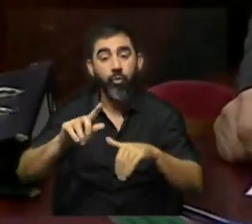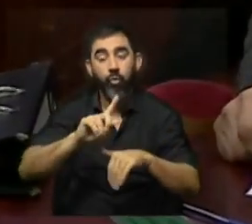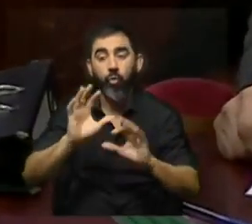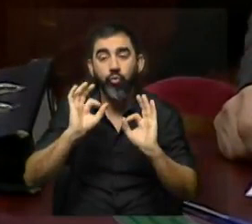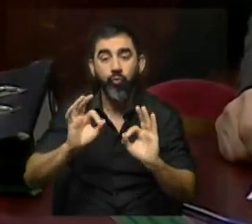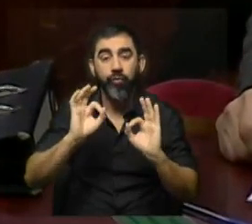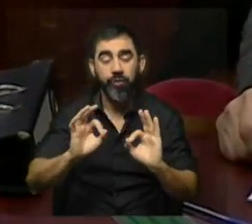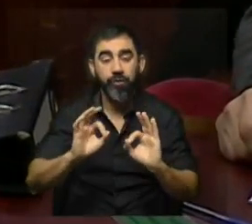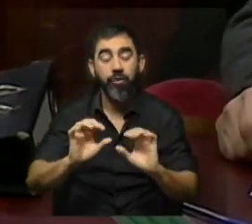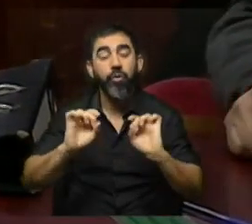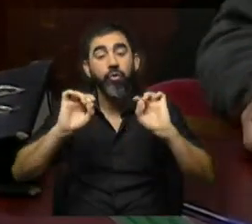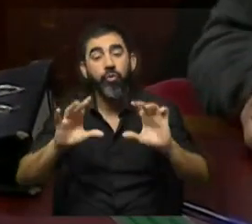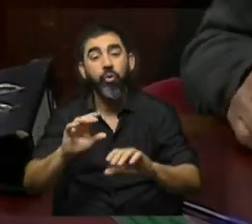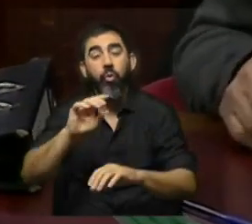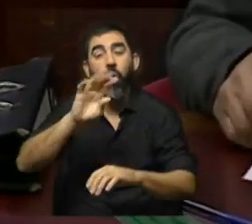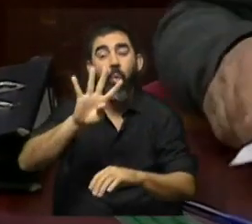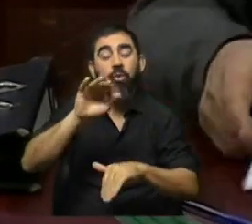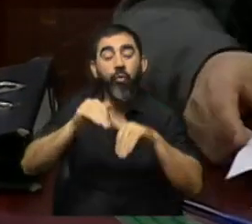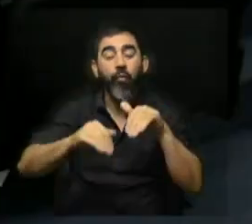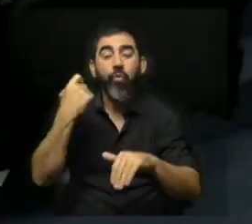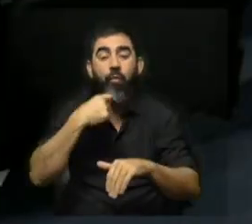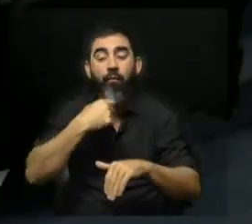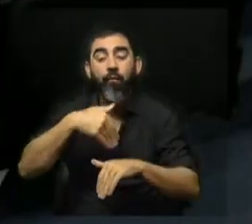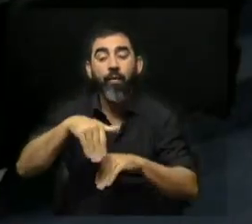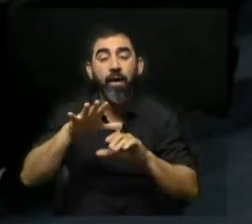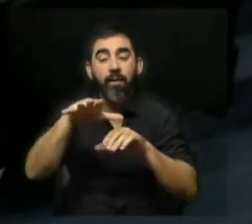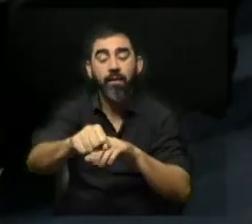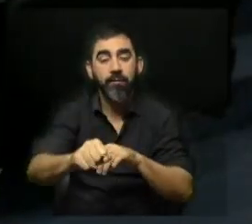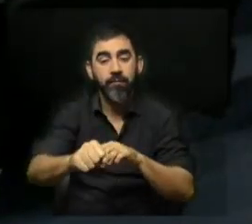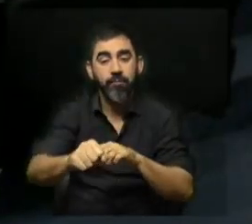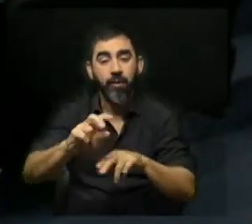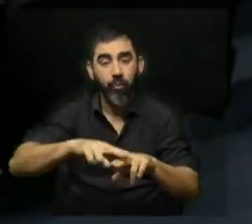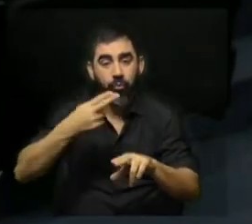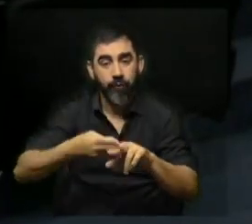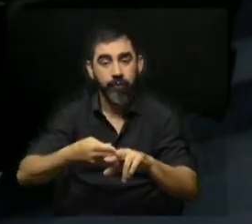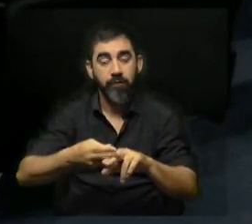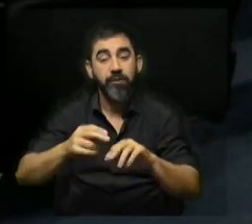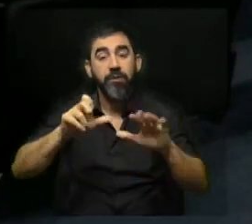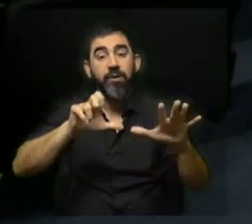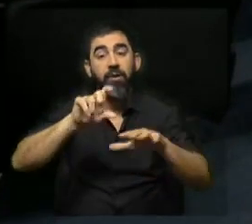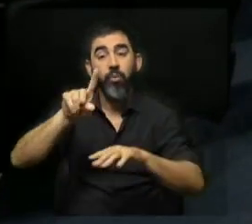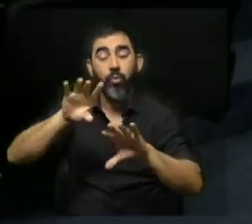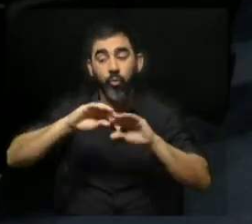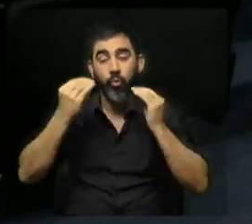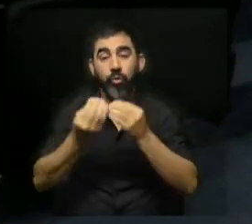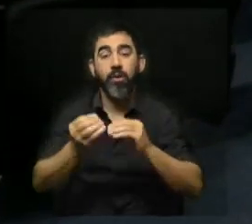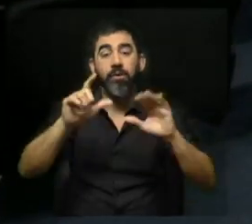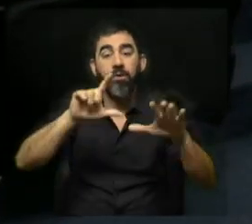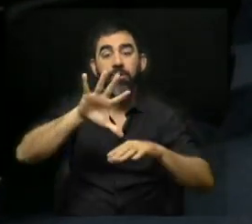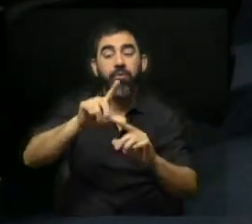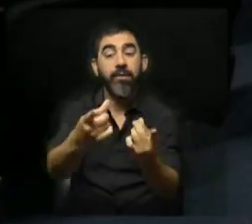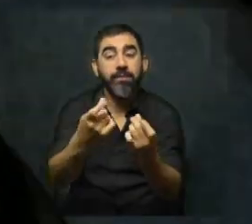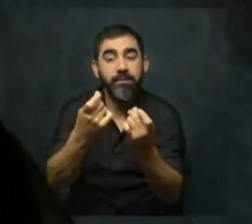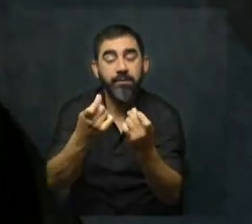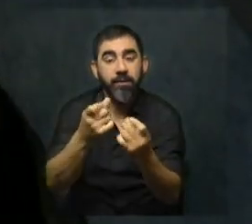favorable, aunque solo quedó a 4 votos y apoyo para ser reelecto, obtuvo 71 de los 75 votos que precisaba